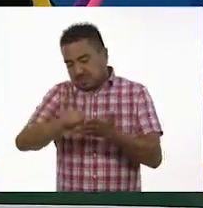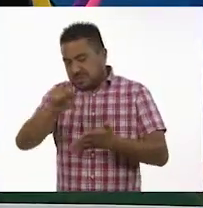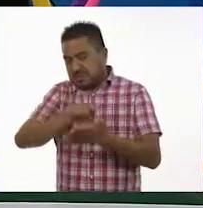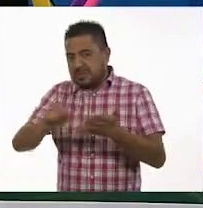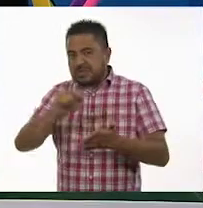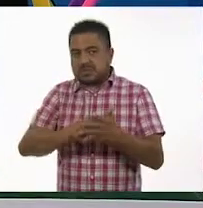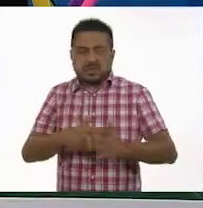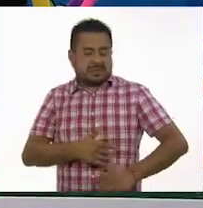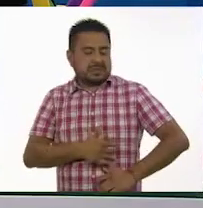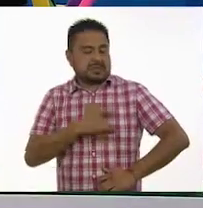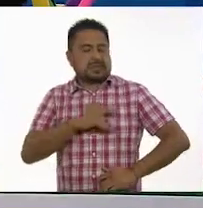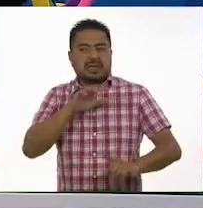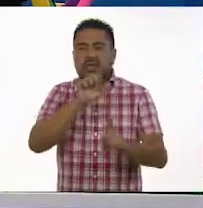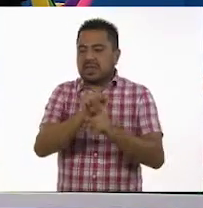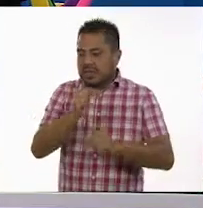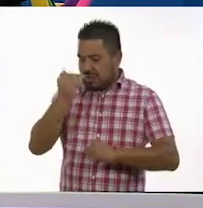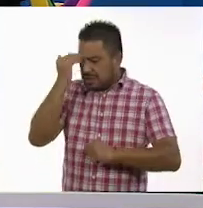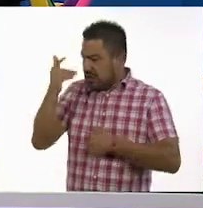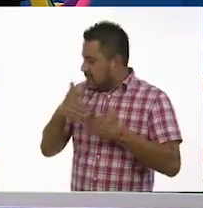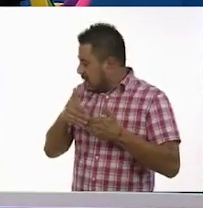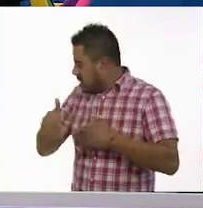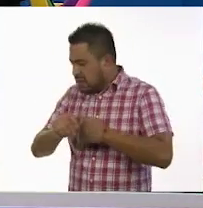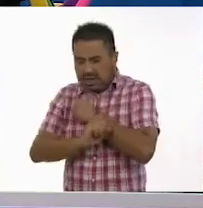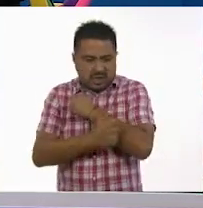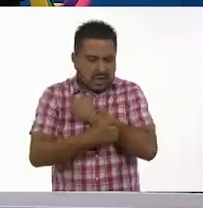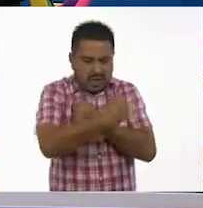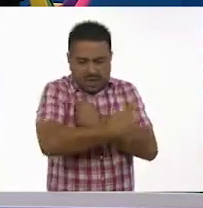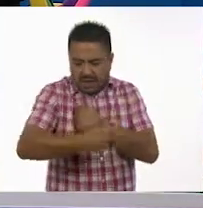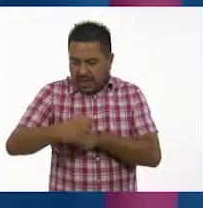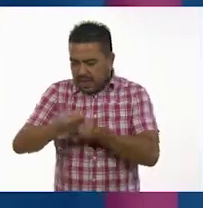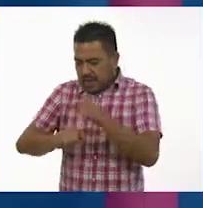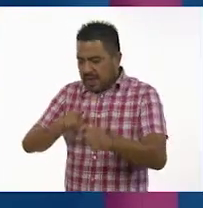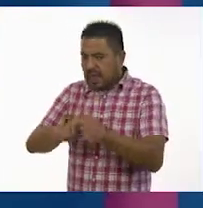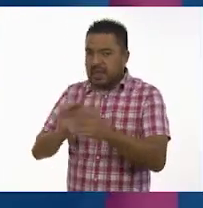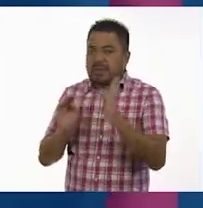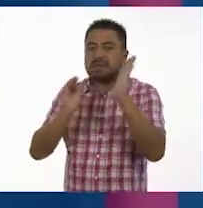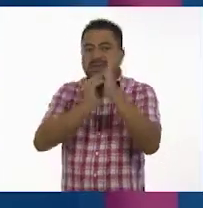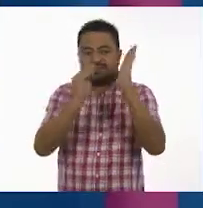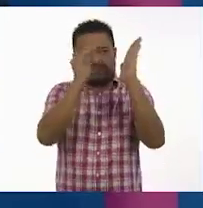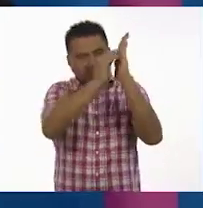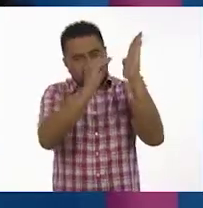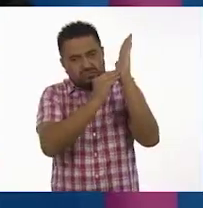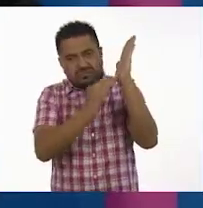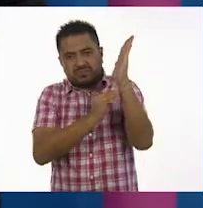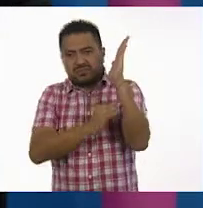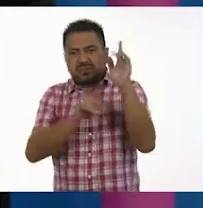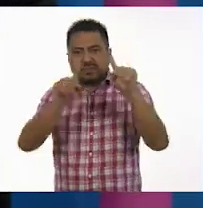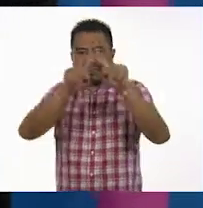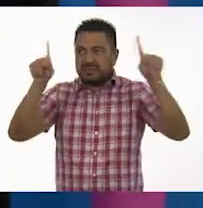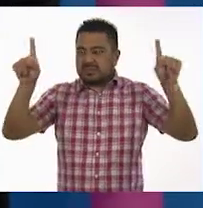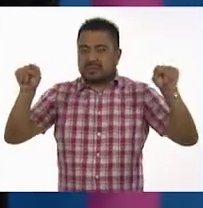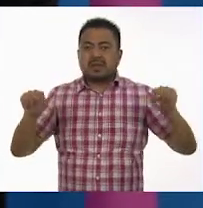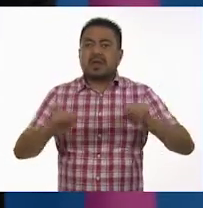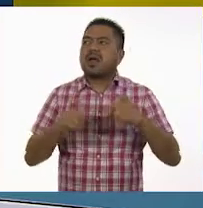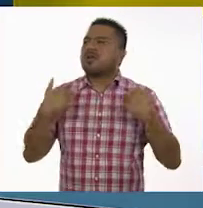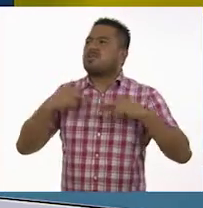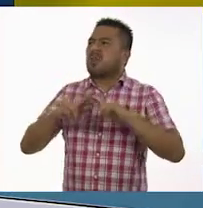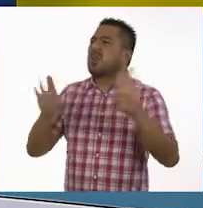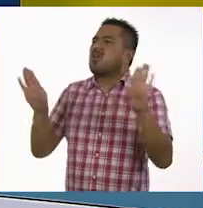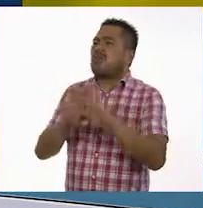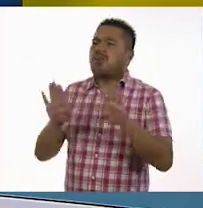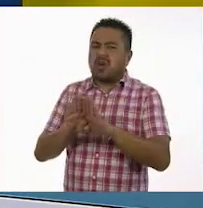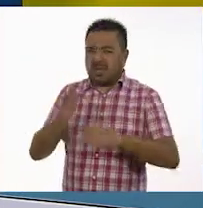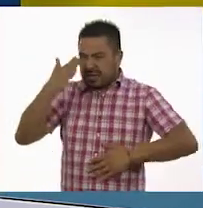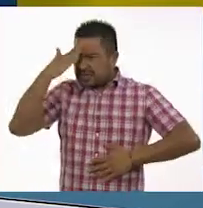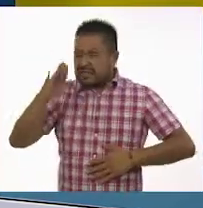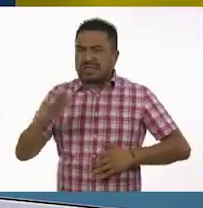estimaciones de los tiempos de gestación para cada uno de los animales que colocamos en el pizarrón. Profesor, ¿y cómo vamos